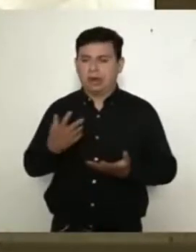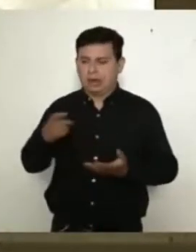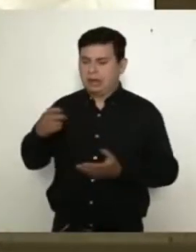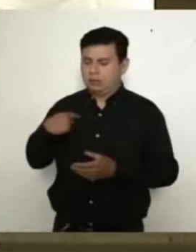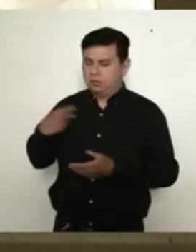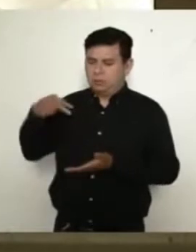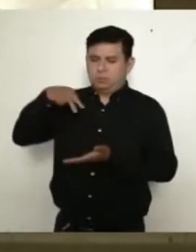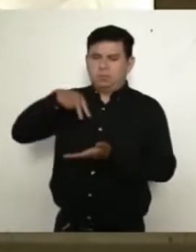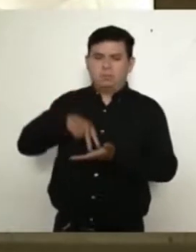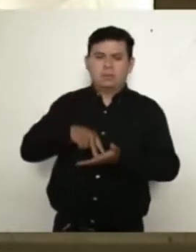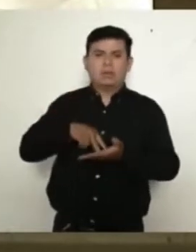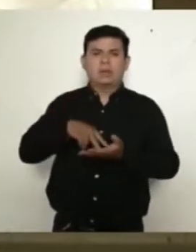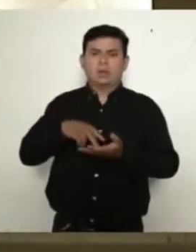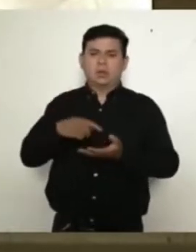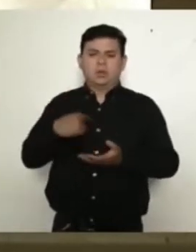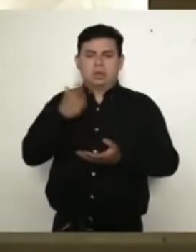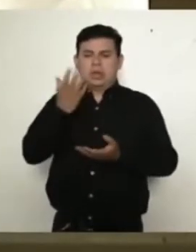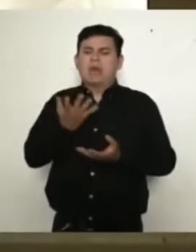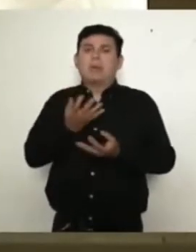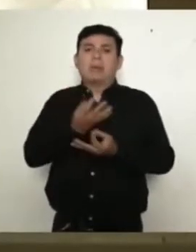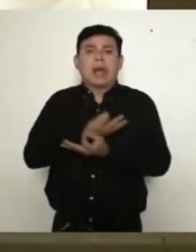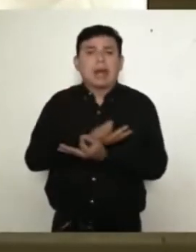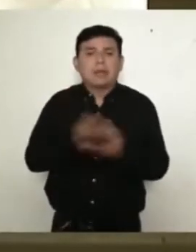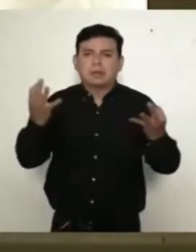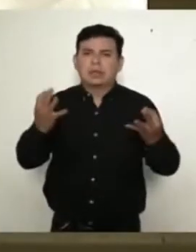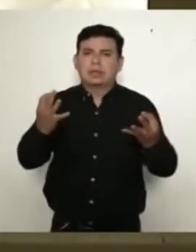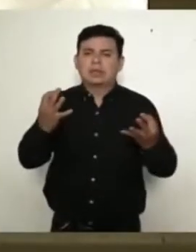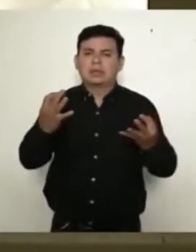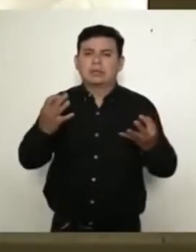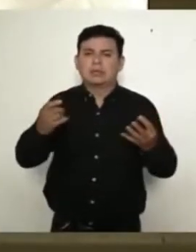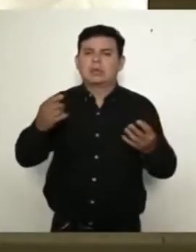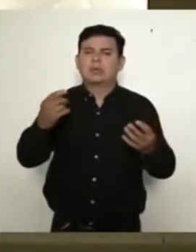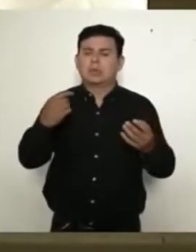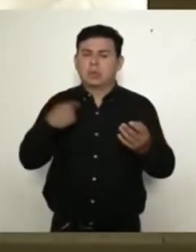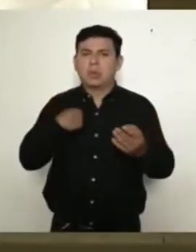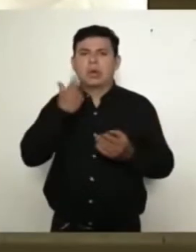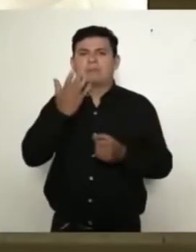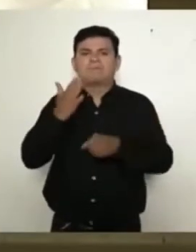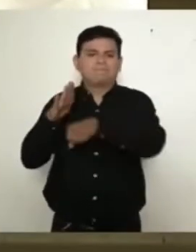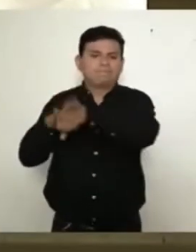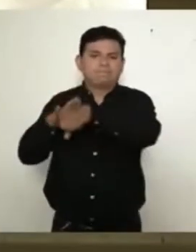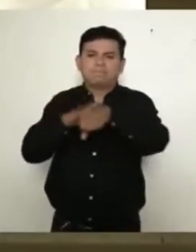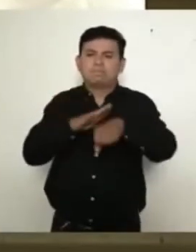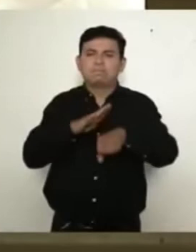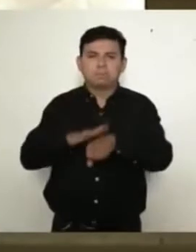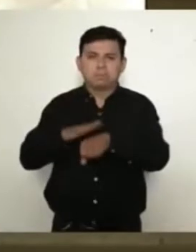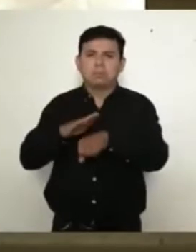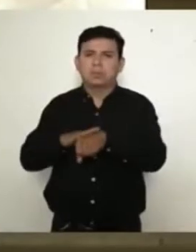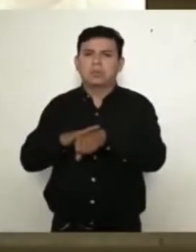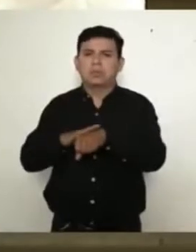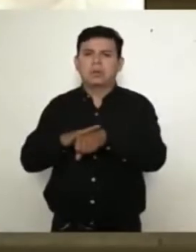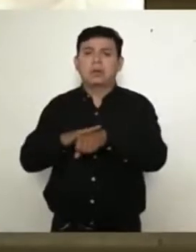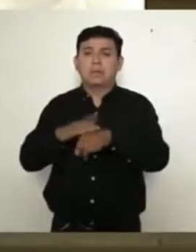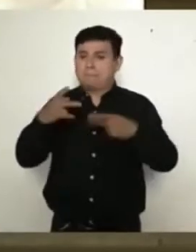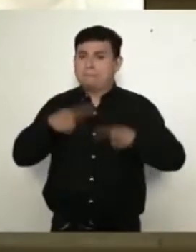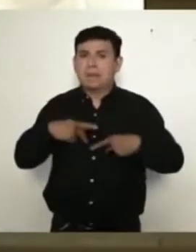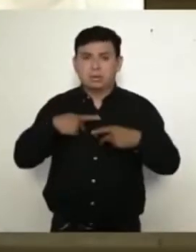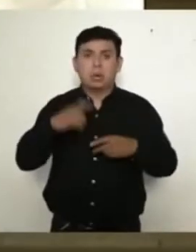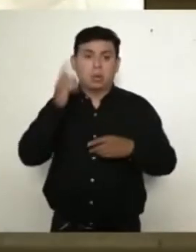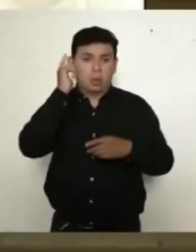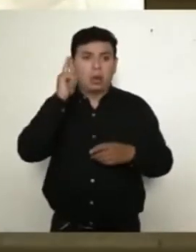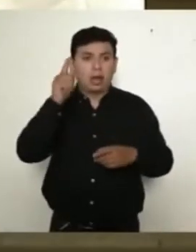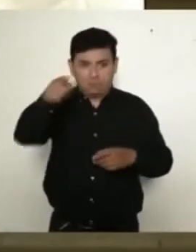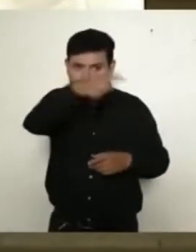convocatoria voluntaria de manera coordinada con toda la sociedad